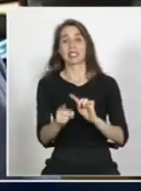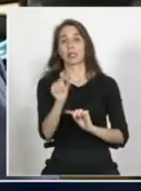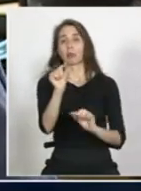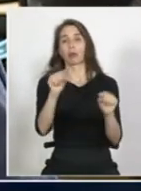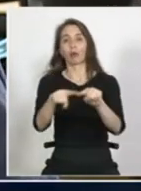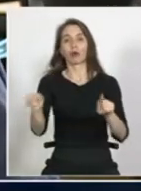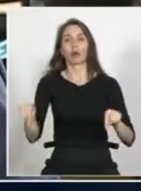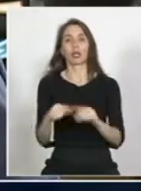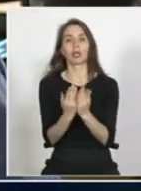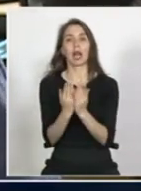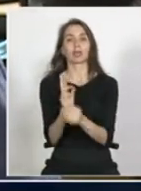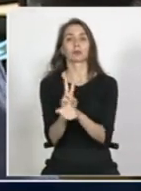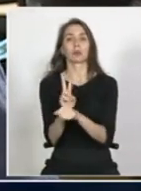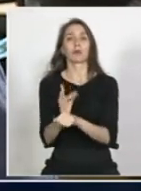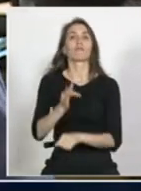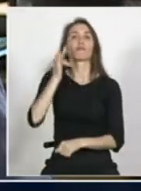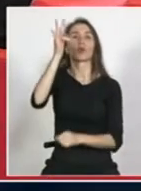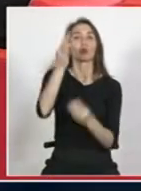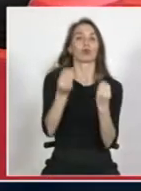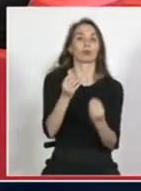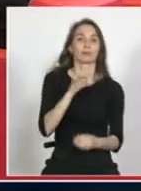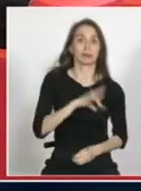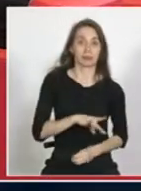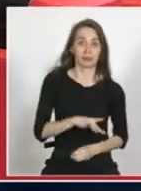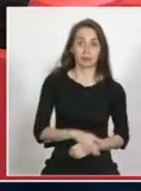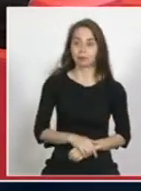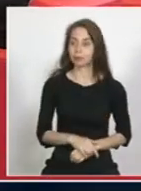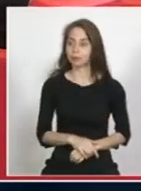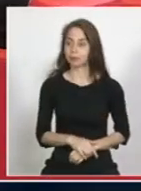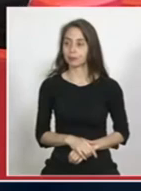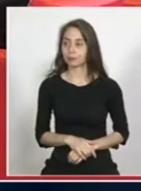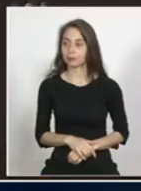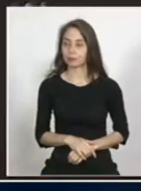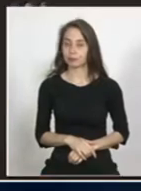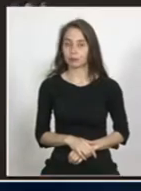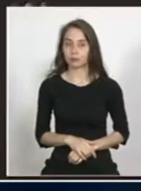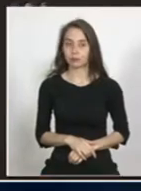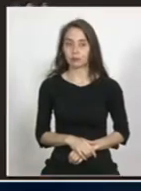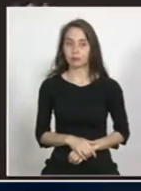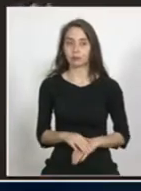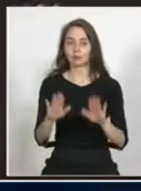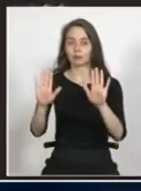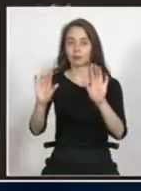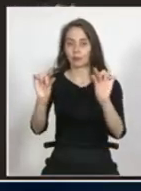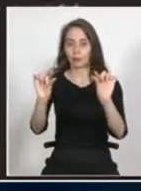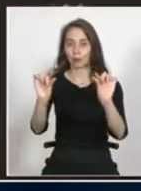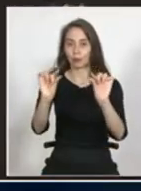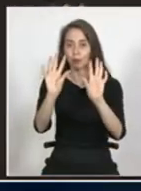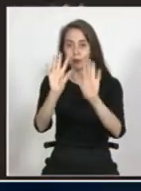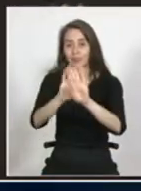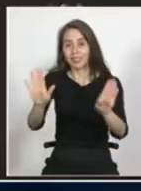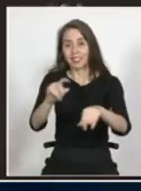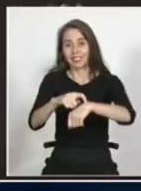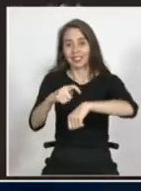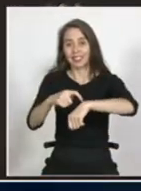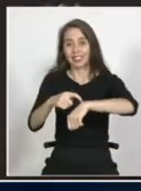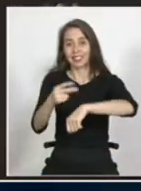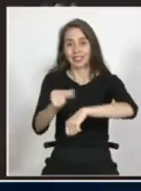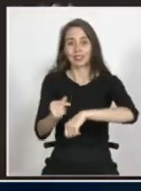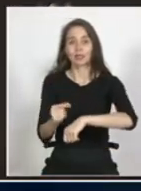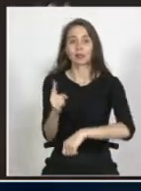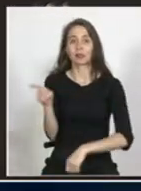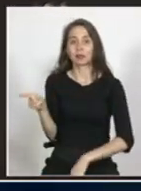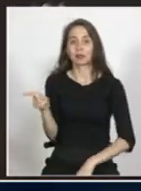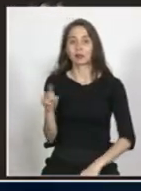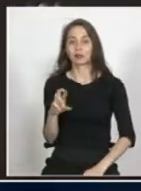tiene el futuro próximo de nuestro país es que yo quería hacer sí queda poco entonces quiero primero darle la